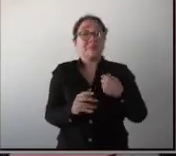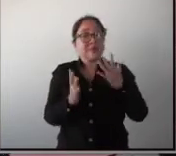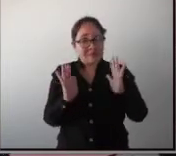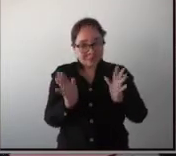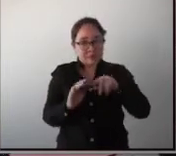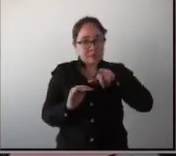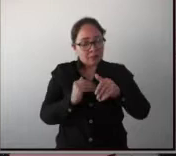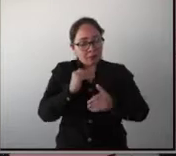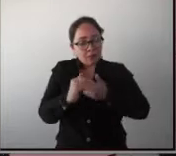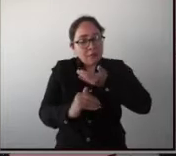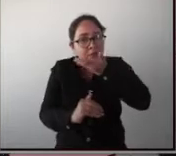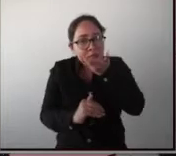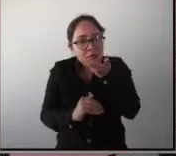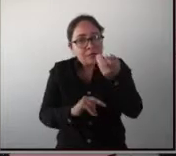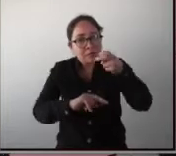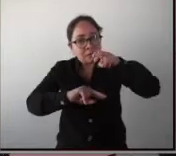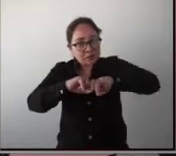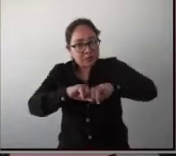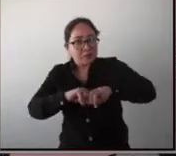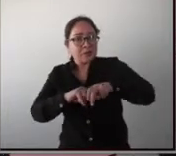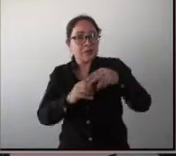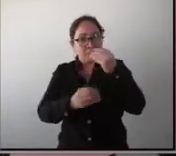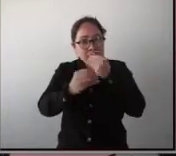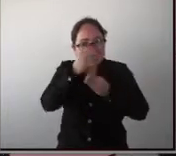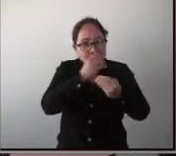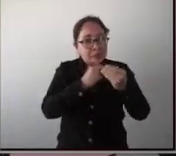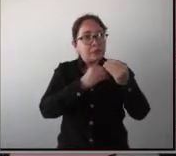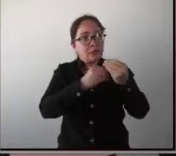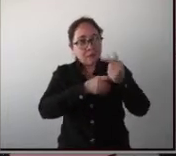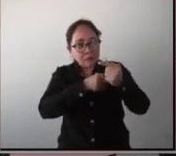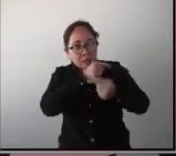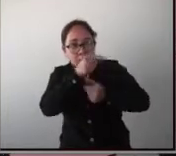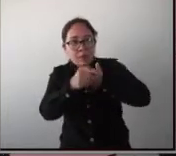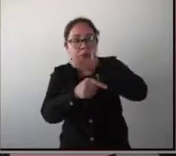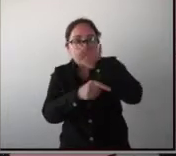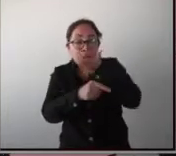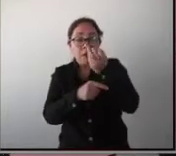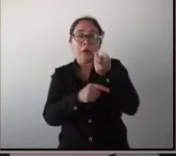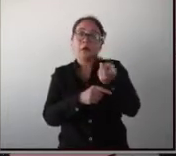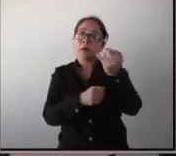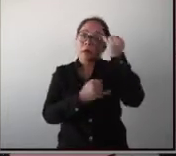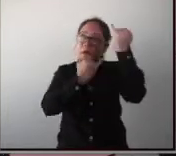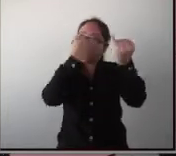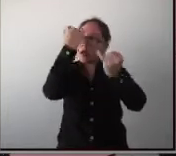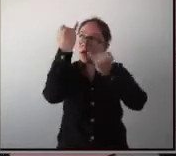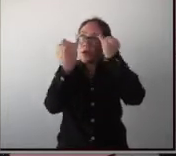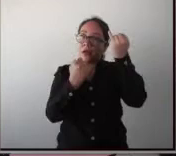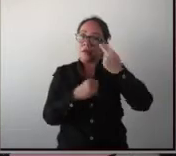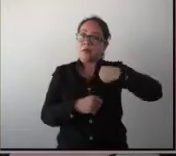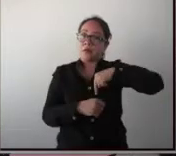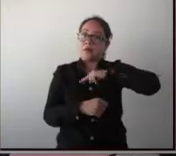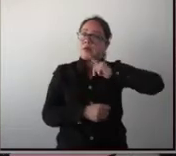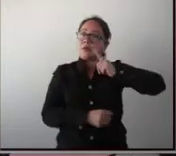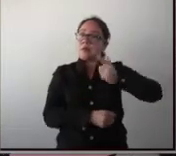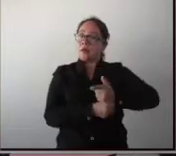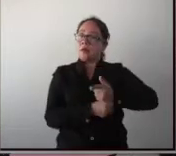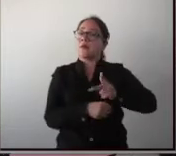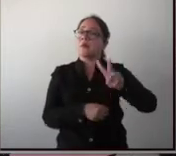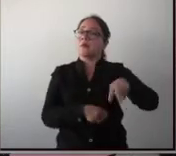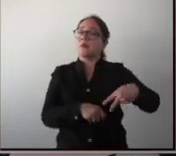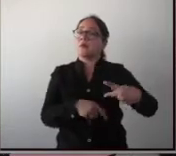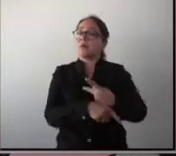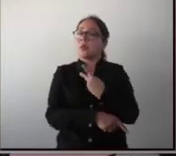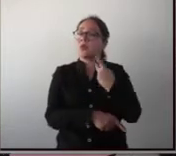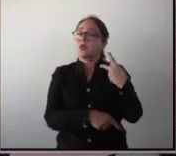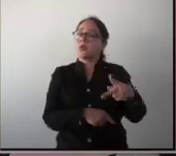familia a comer. Entonces todo esto fue, nos fue dando la idea de que efectivamente algo estaba pasando en